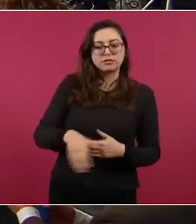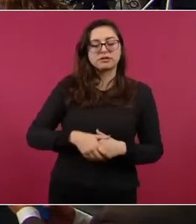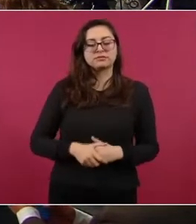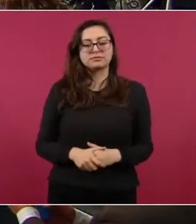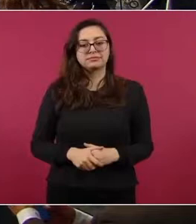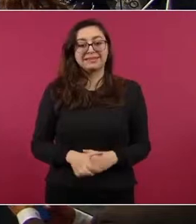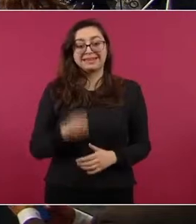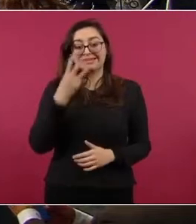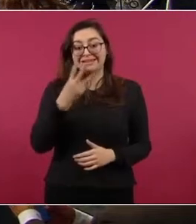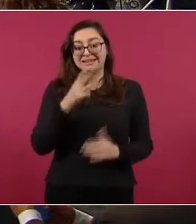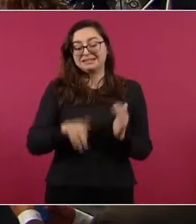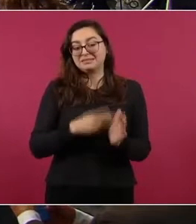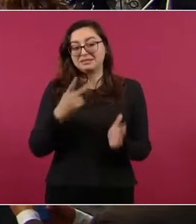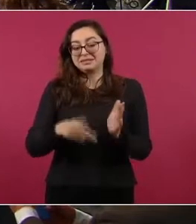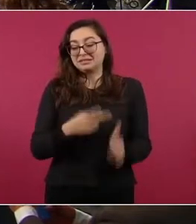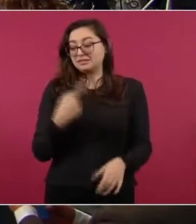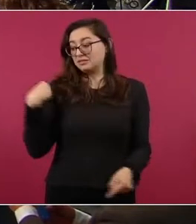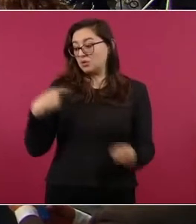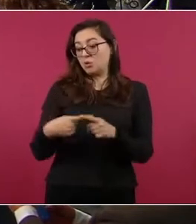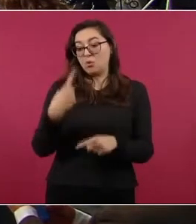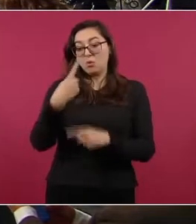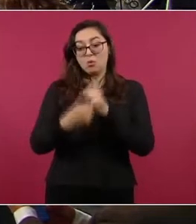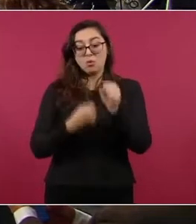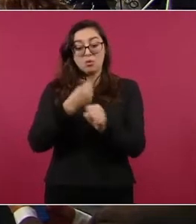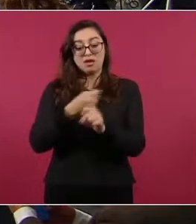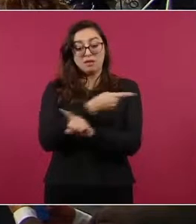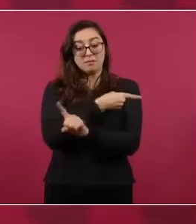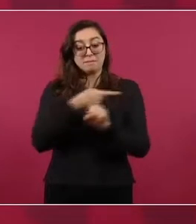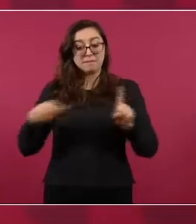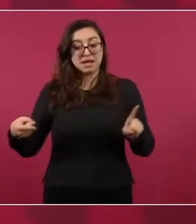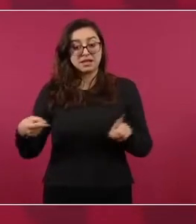destituirlo. Y el último,